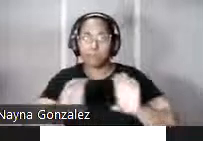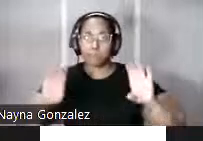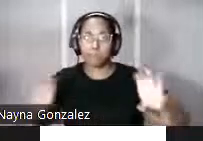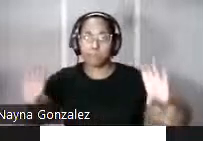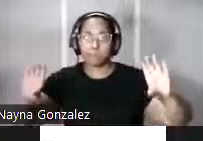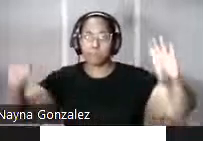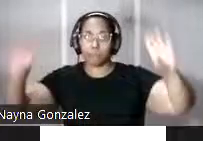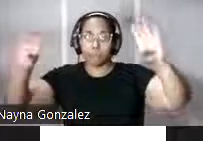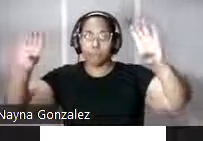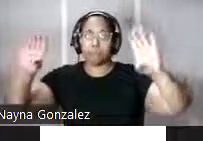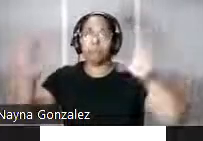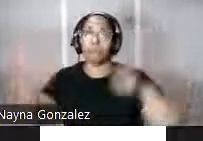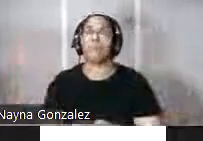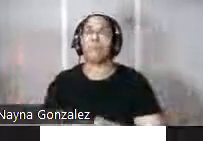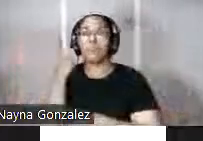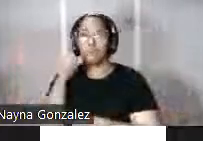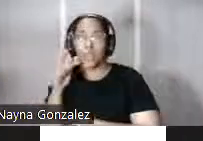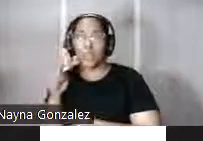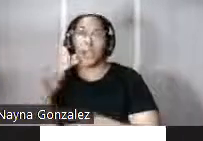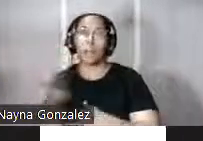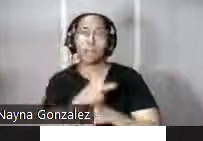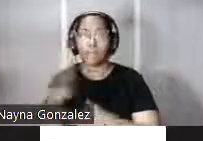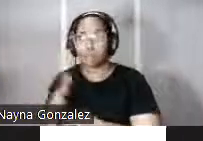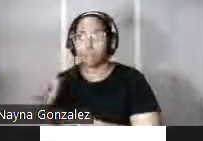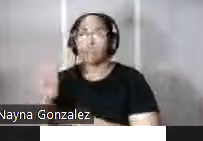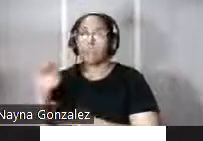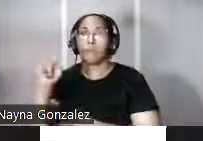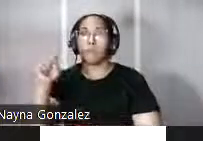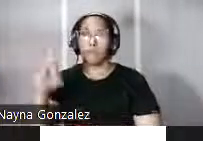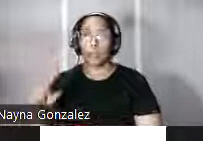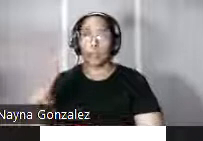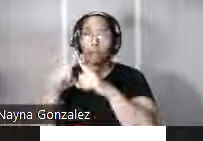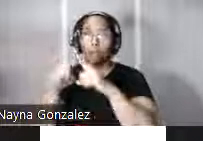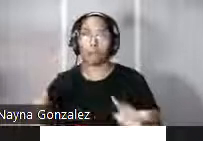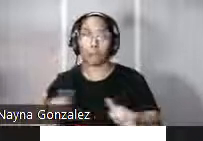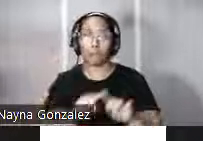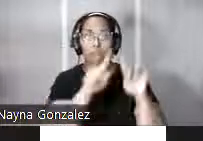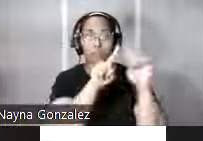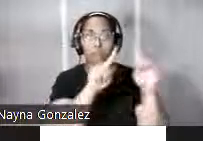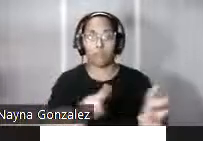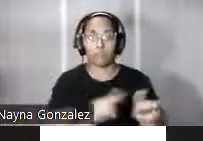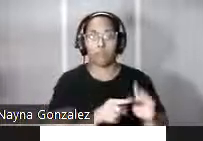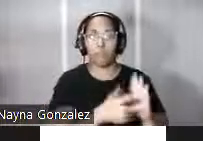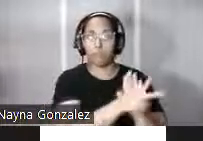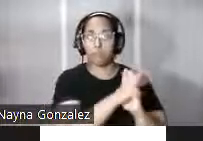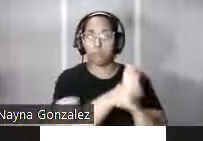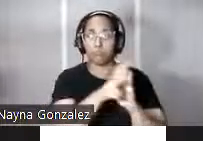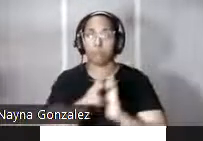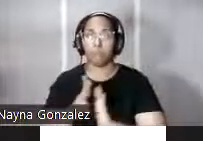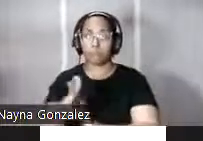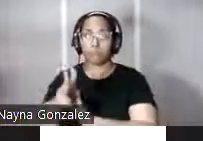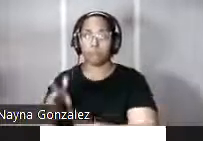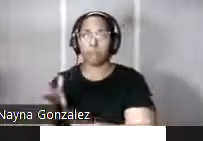reforzados con unas baterías de tiro y unos bastiones triangulares en los que se colocaron varios cañones con el objetivo